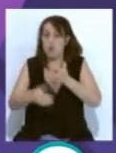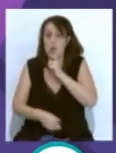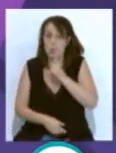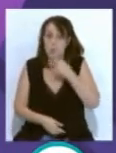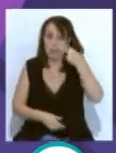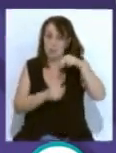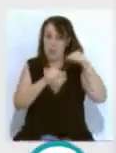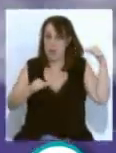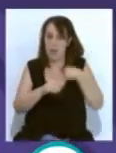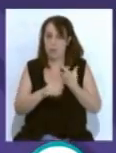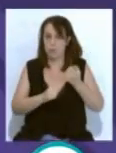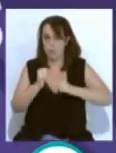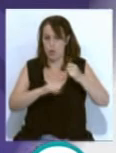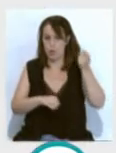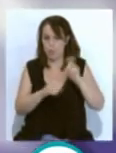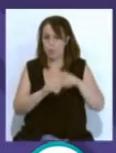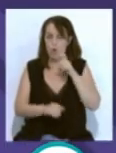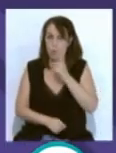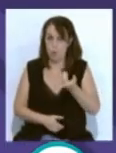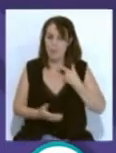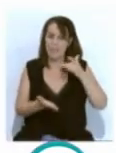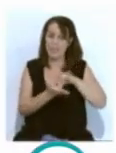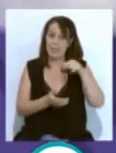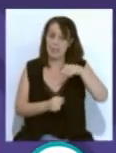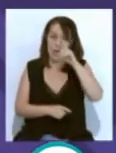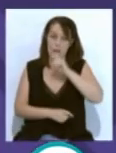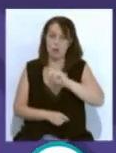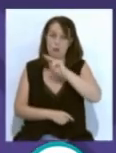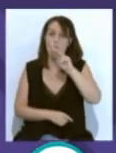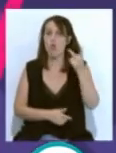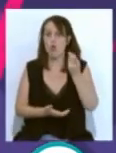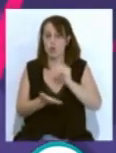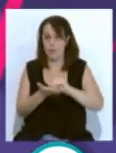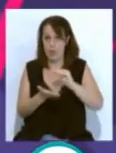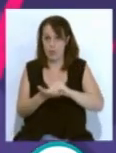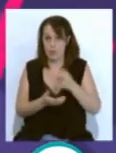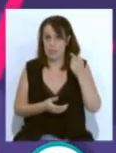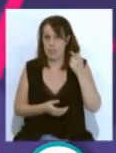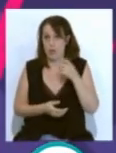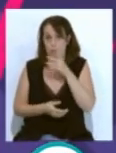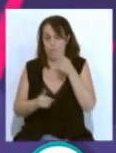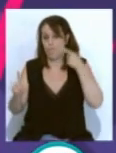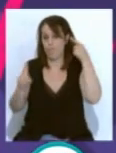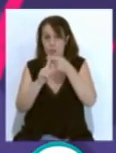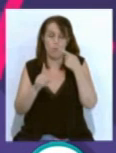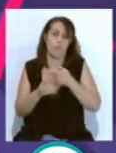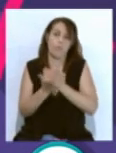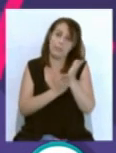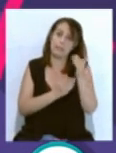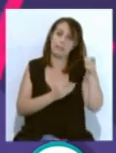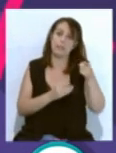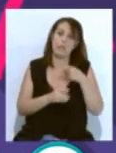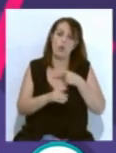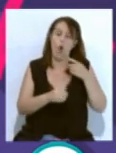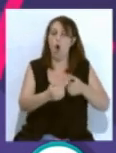experiencias en la competición. Una cita que este año cumple su segunda edición con el objetivo, por una parte, de combatir los